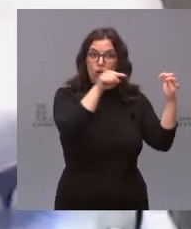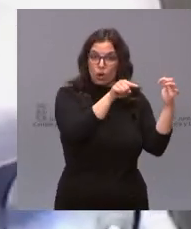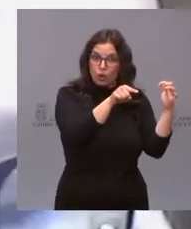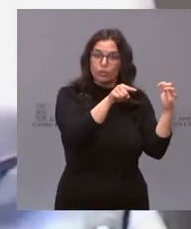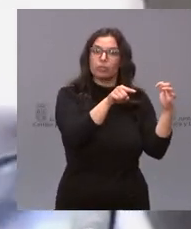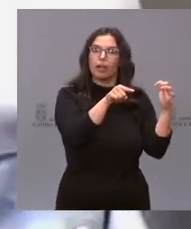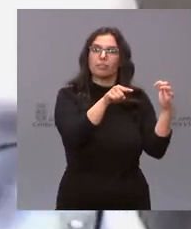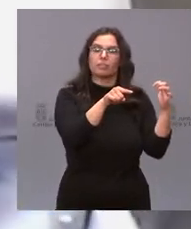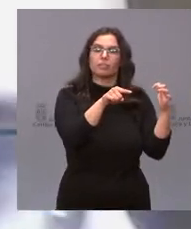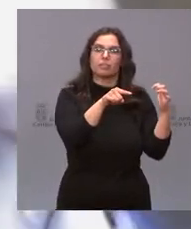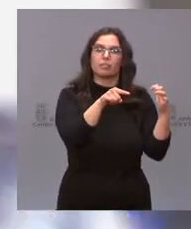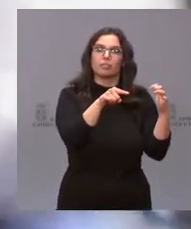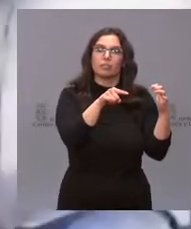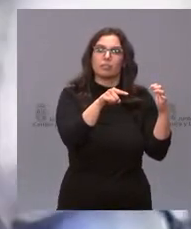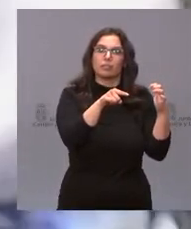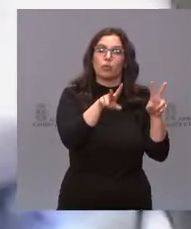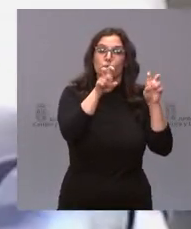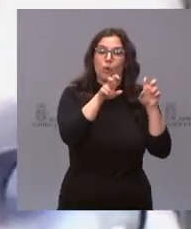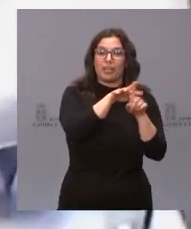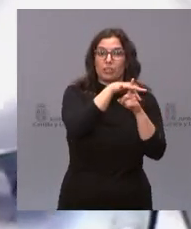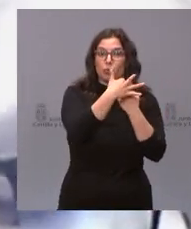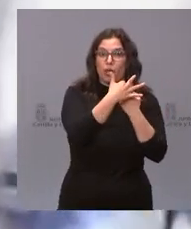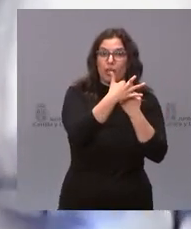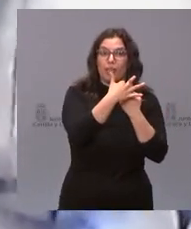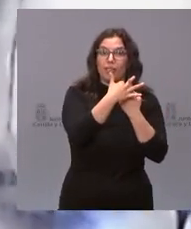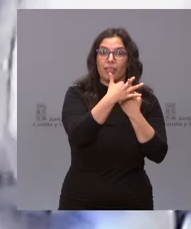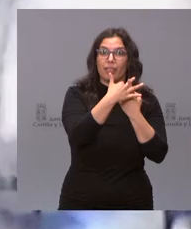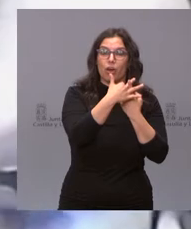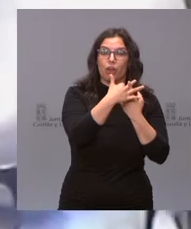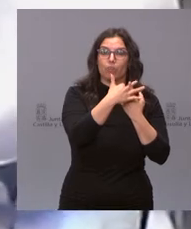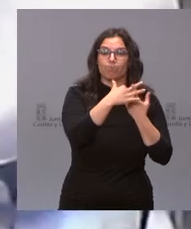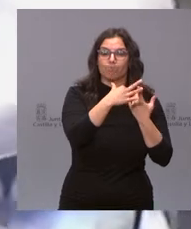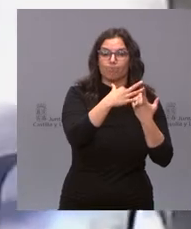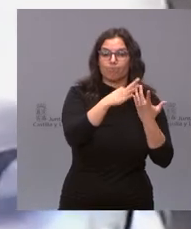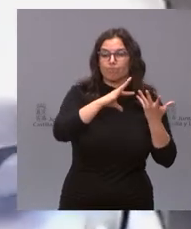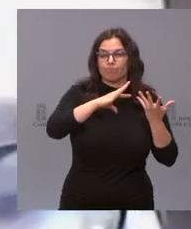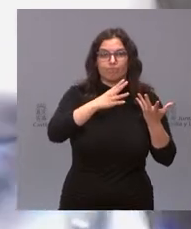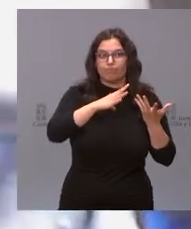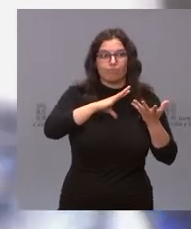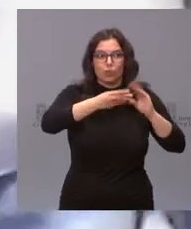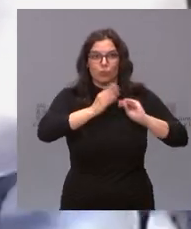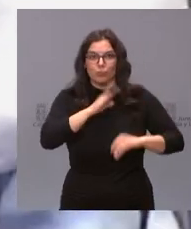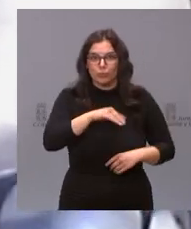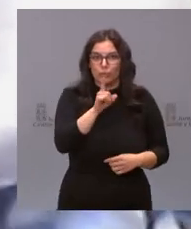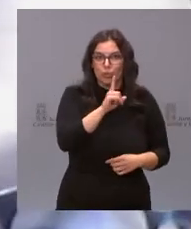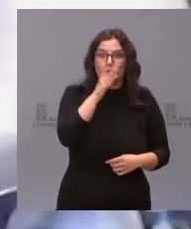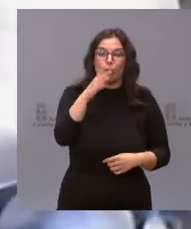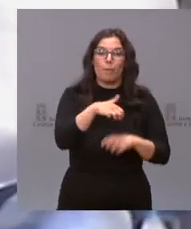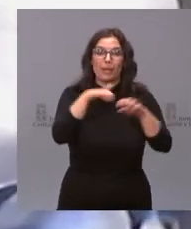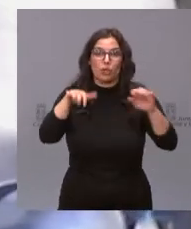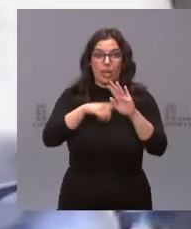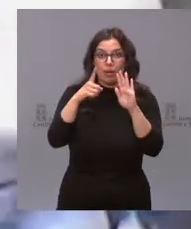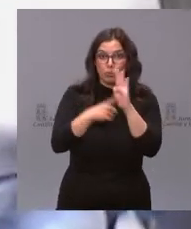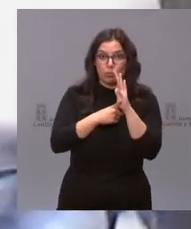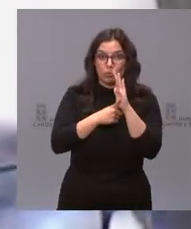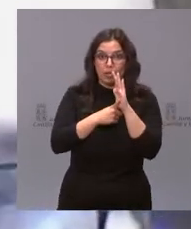se adecua la nueva situación con esa pérdida de mayoría absoluta que dice el PSOE debería reflejarse